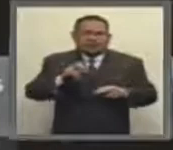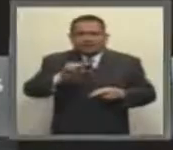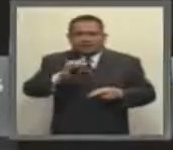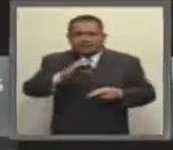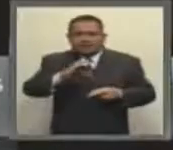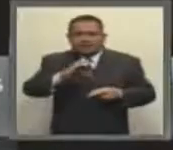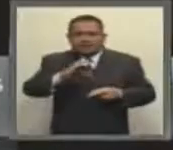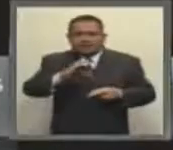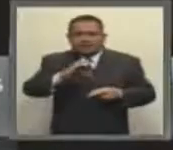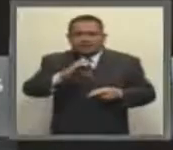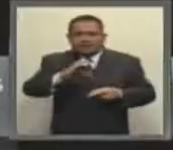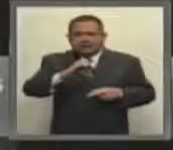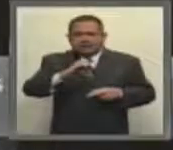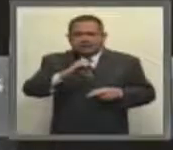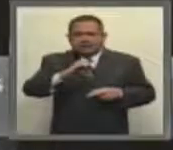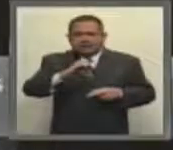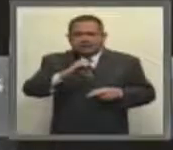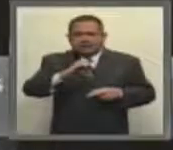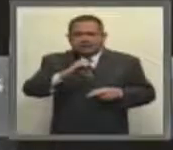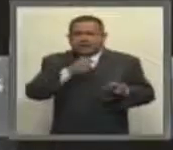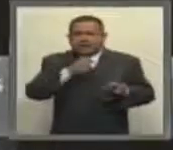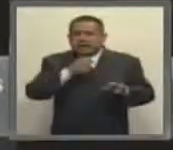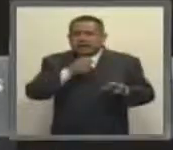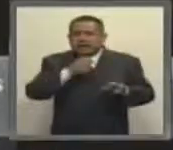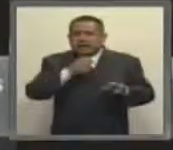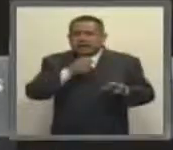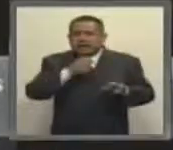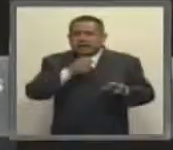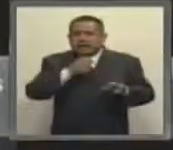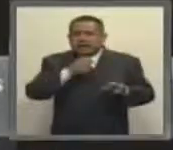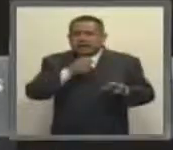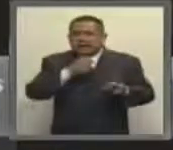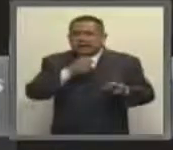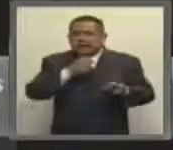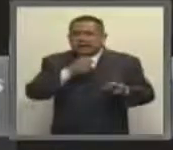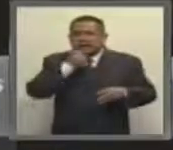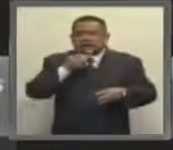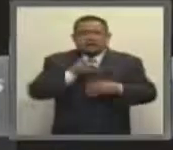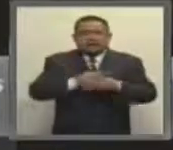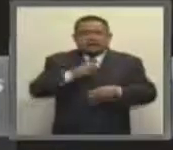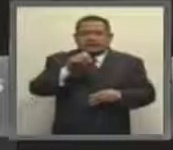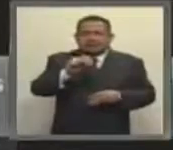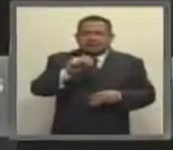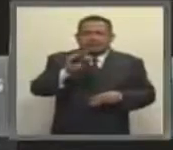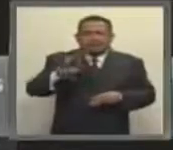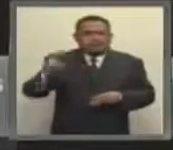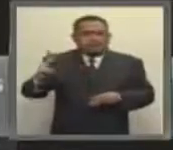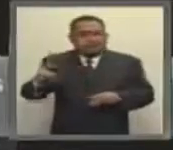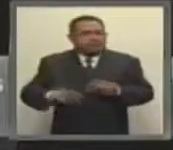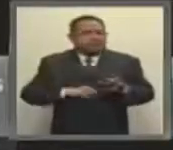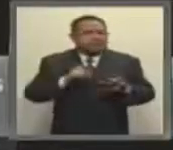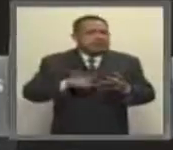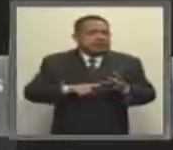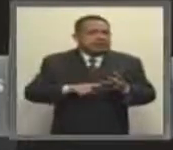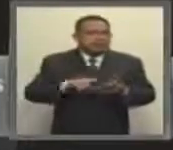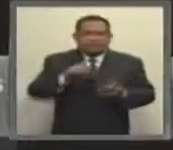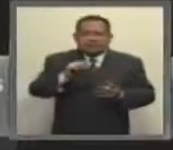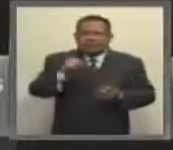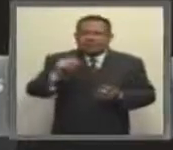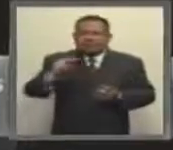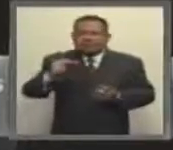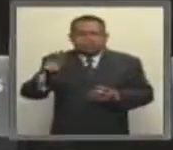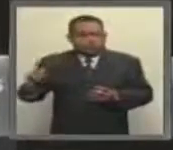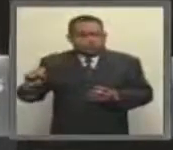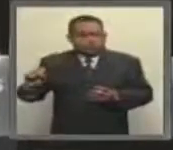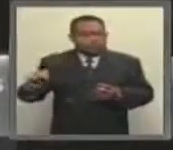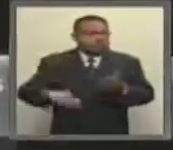Hacienda y Crédito Público, del Banco de México, la Secretaría de la Función Pública, la Secretaría de Trabajo y Previsión